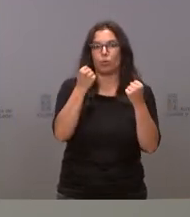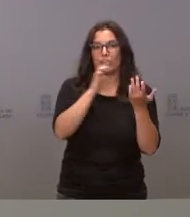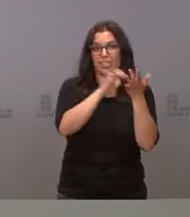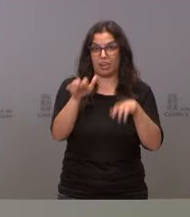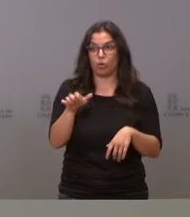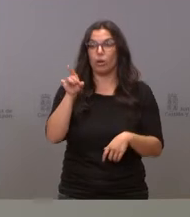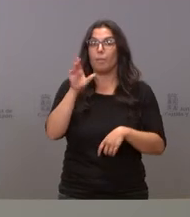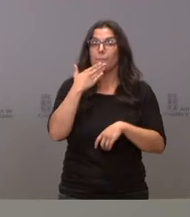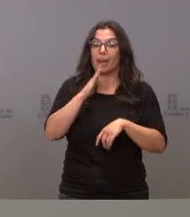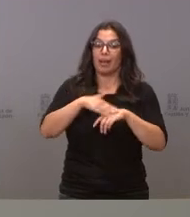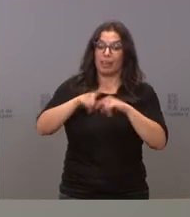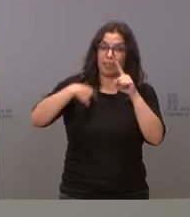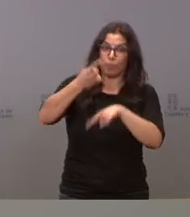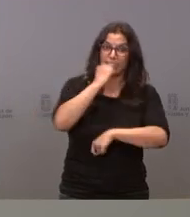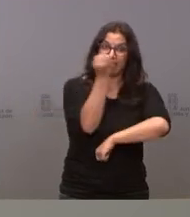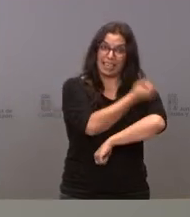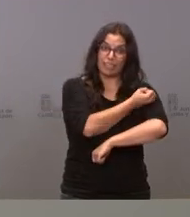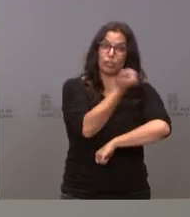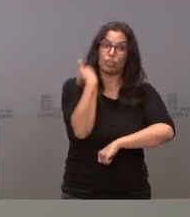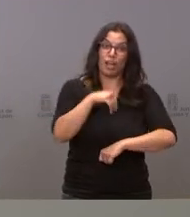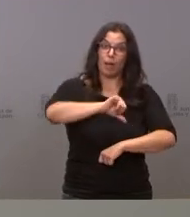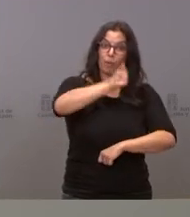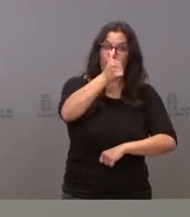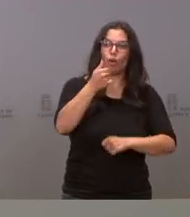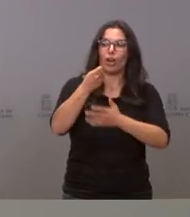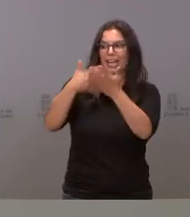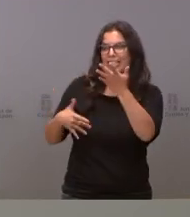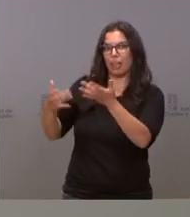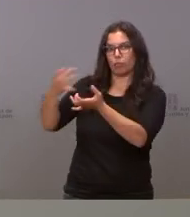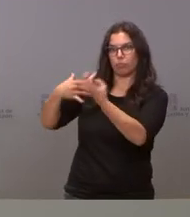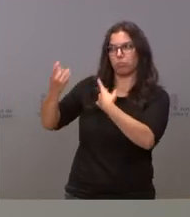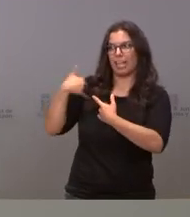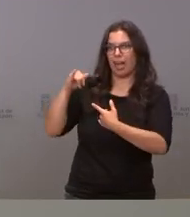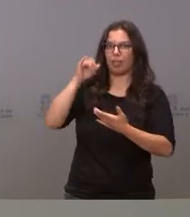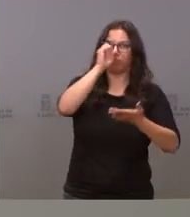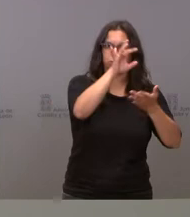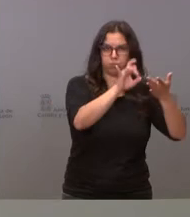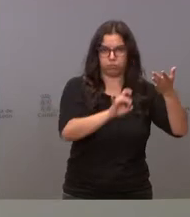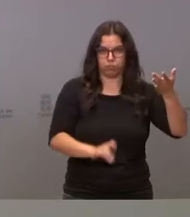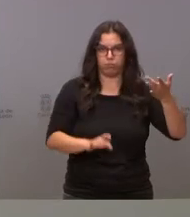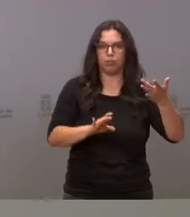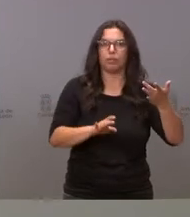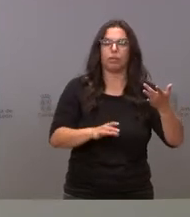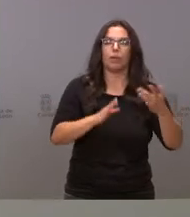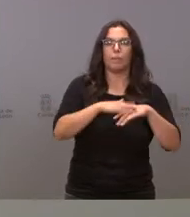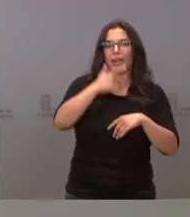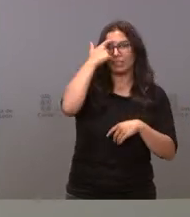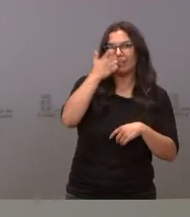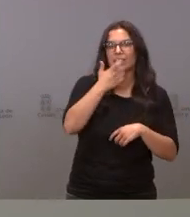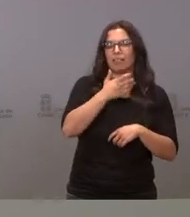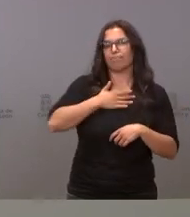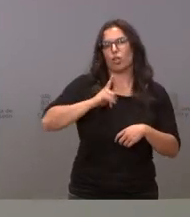aprobemos este registro tengamos ya avanzada el listado de profesionales dispuestos a participar en el proceso.